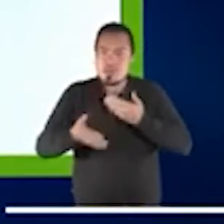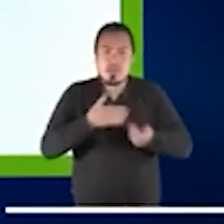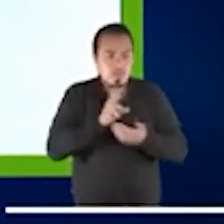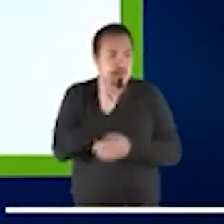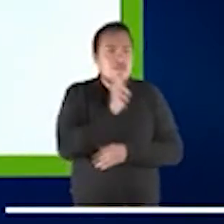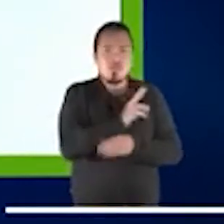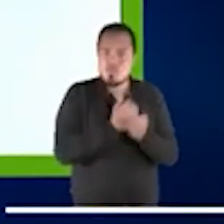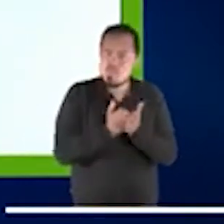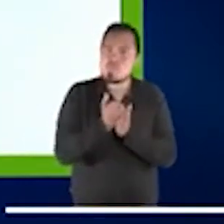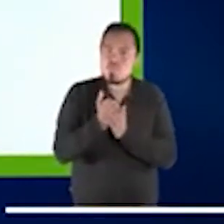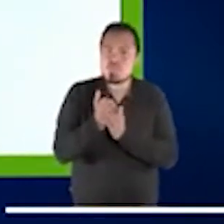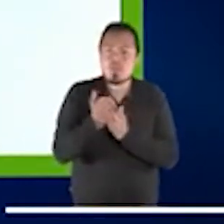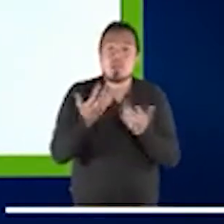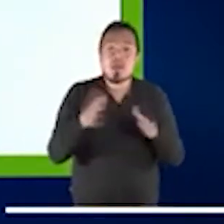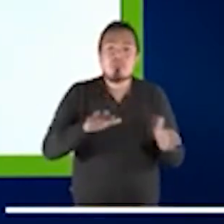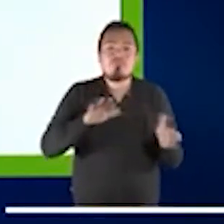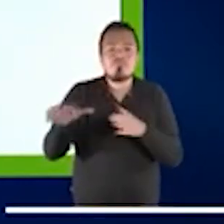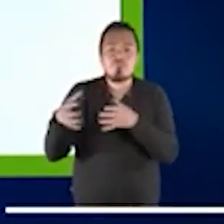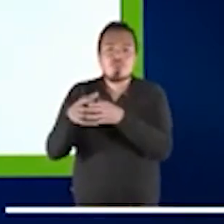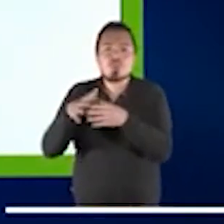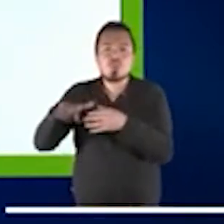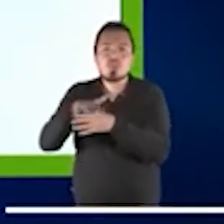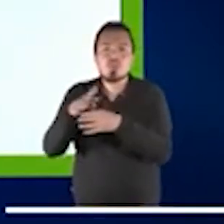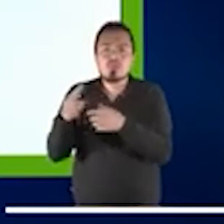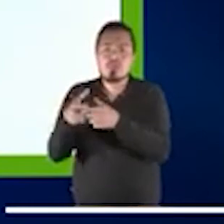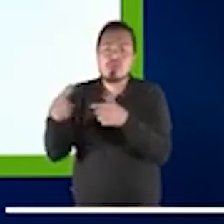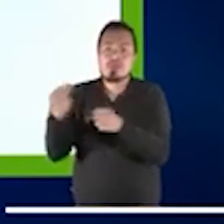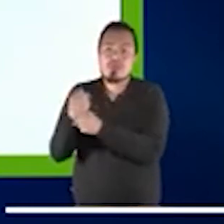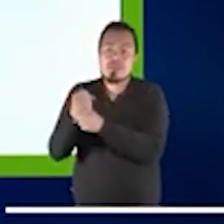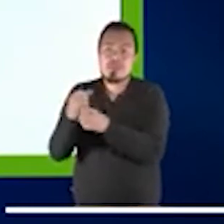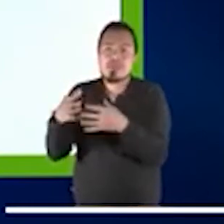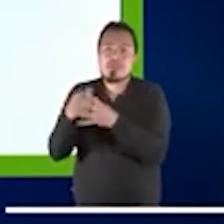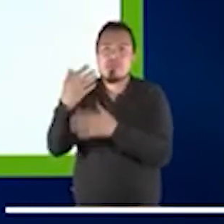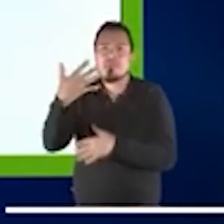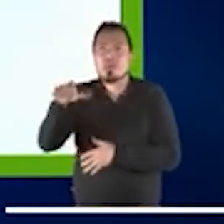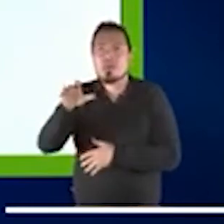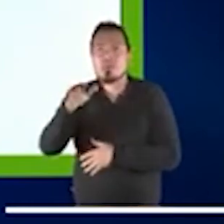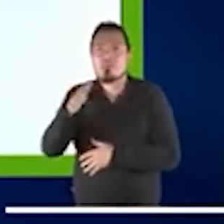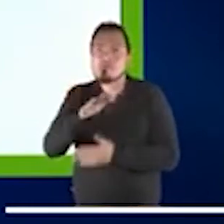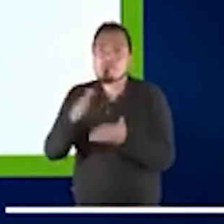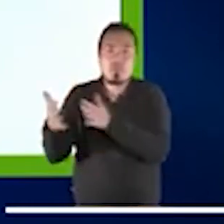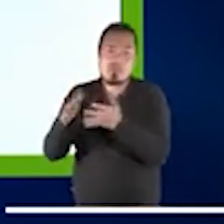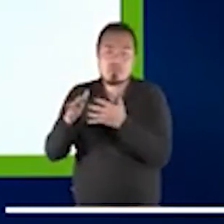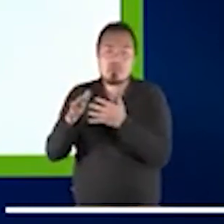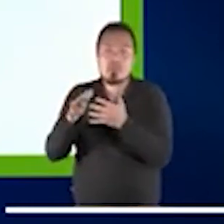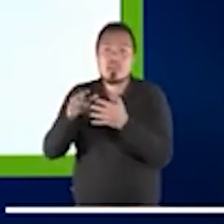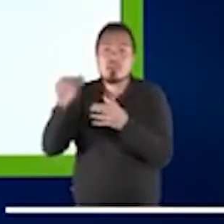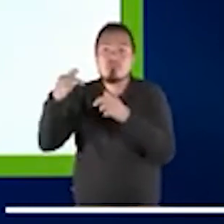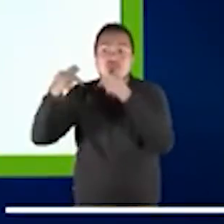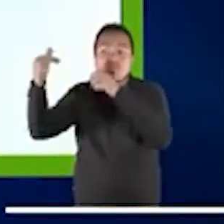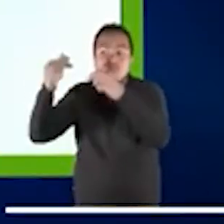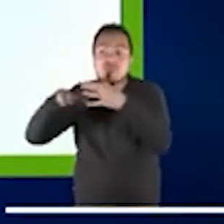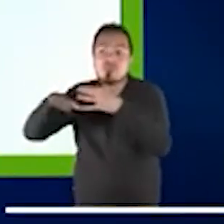Tuvimos un grupo de trabajo de más o menos 60 personas, 60 profesionales de 20 países distintos